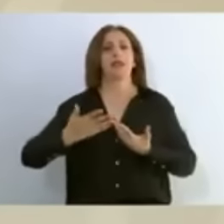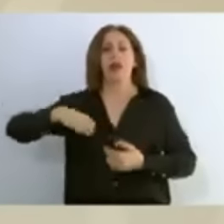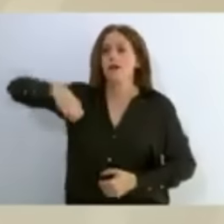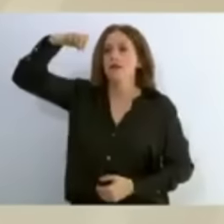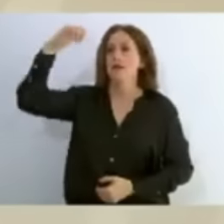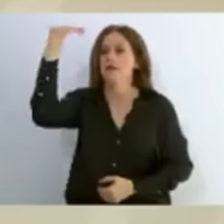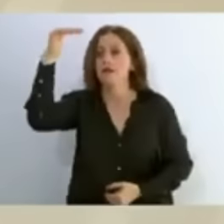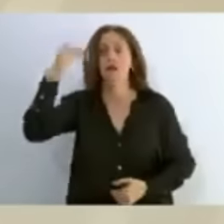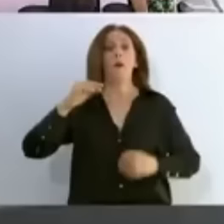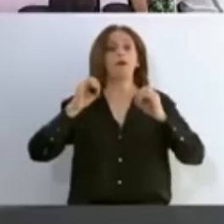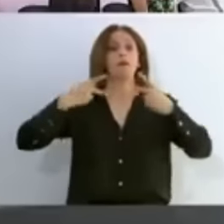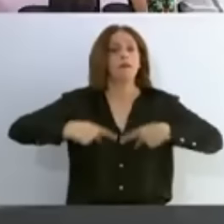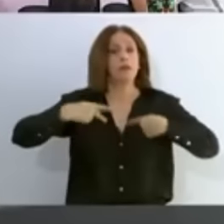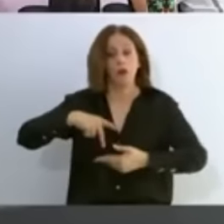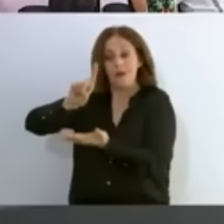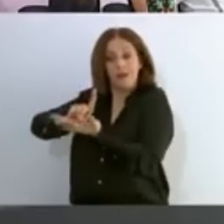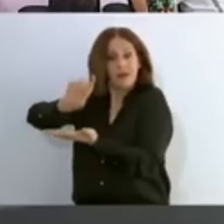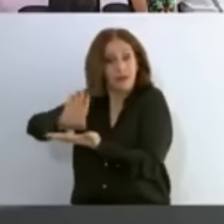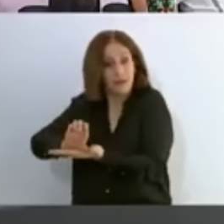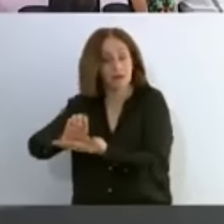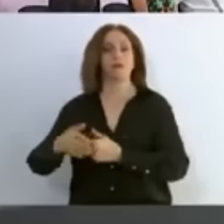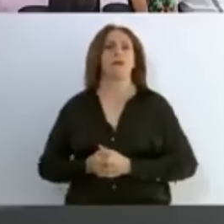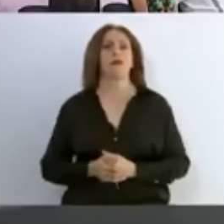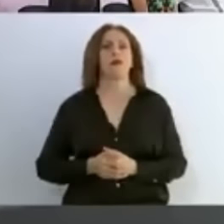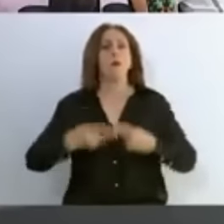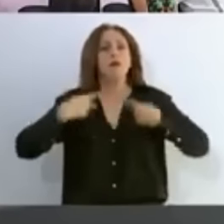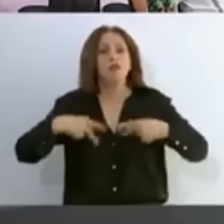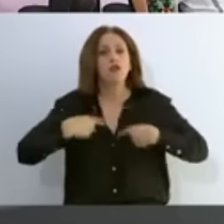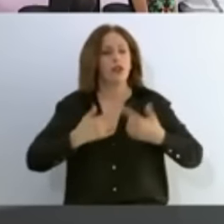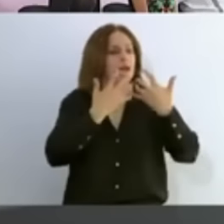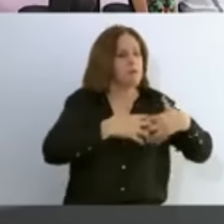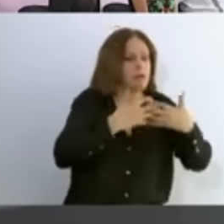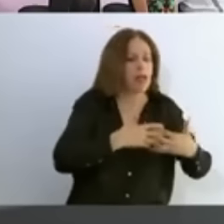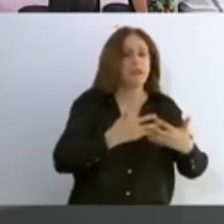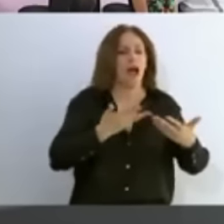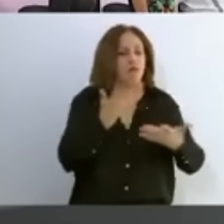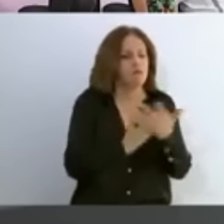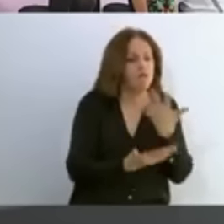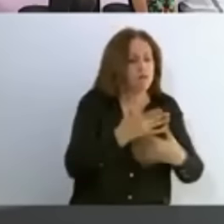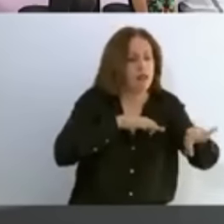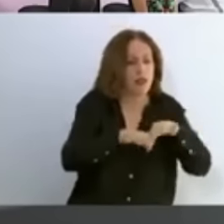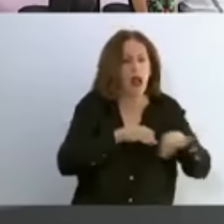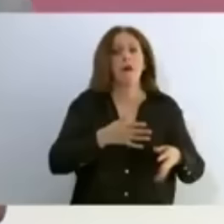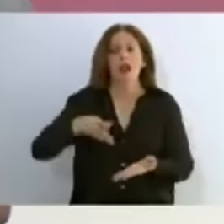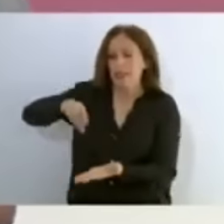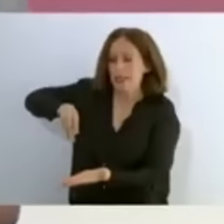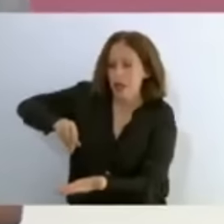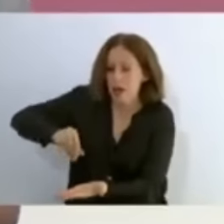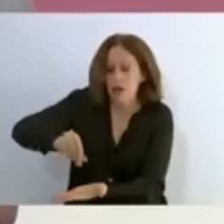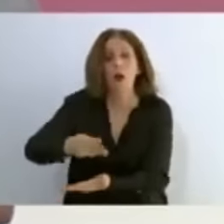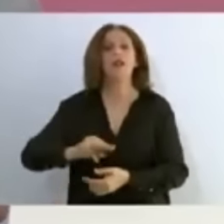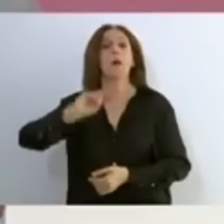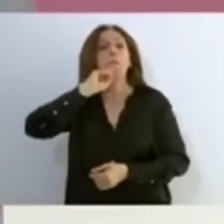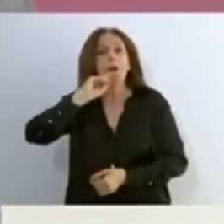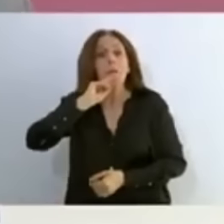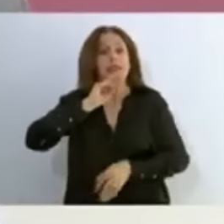personas con discapacidad, productores, sembradores, estudiantes, madres trabajadoras, escuelas